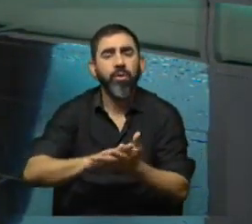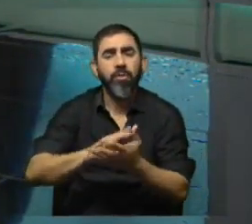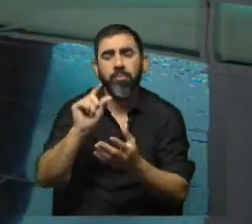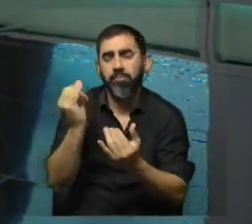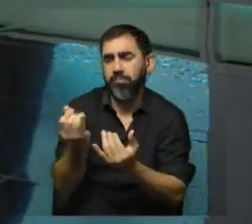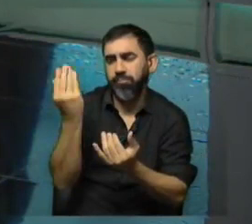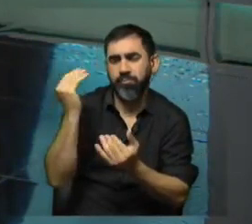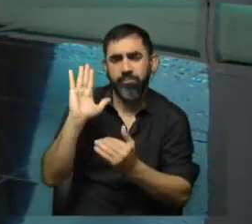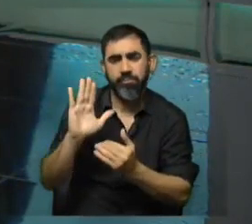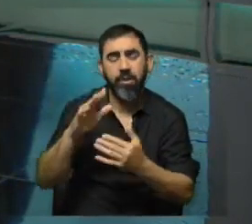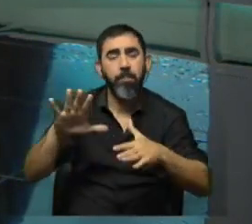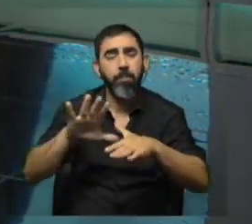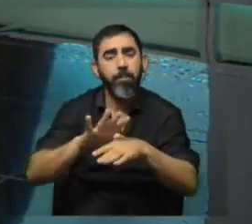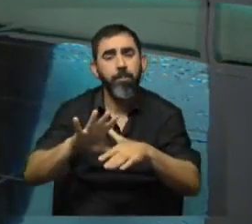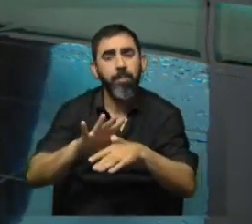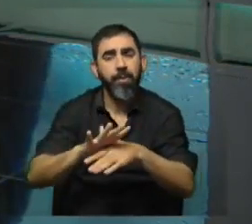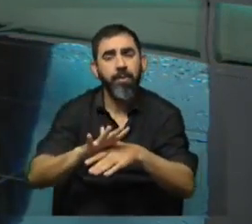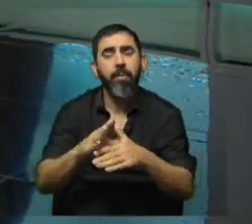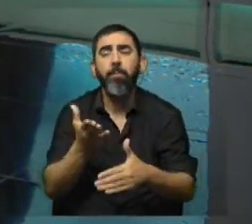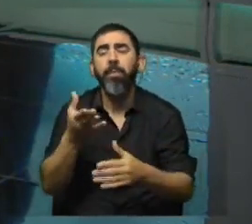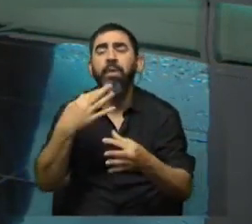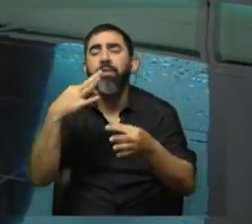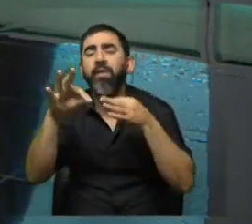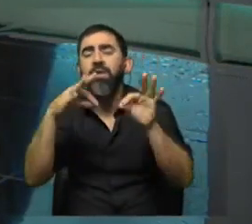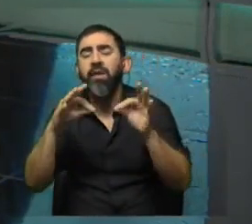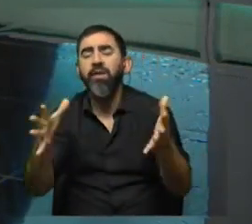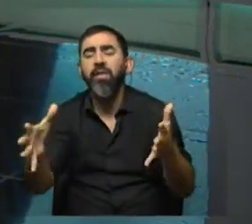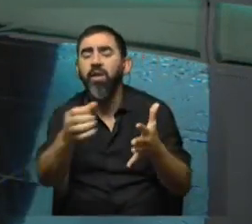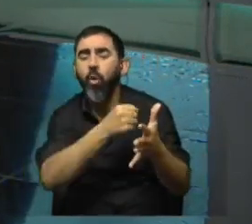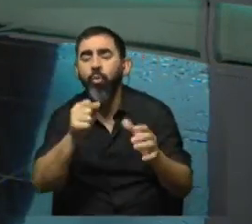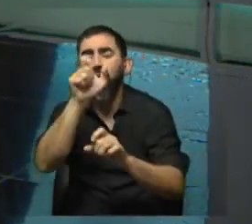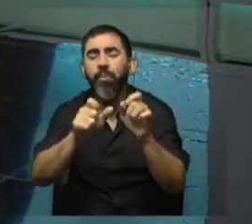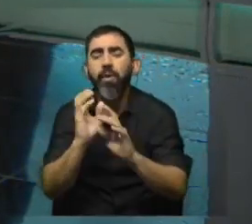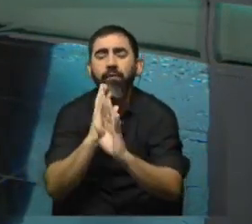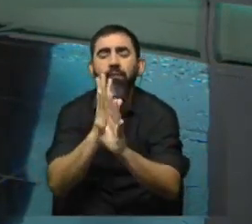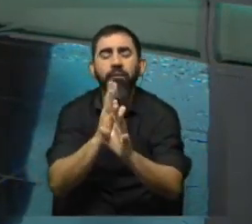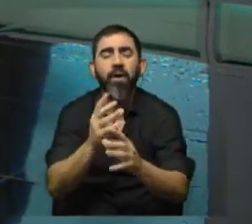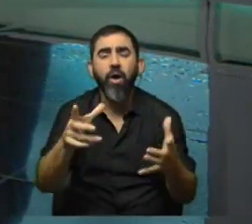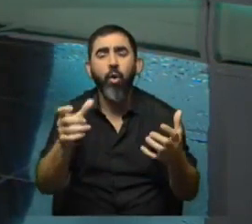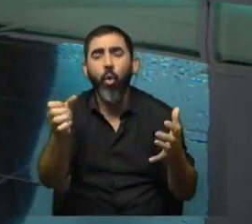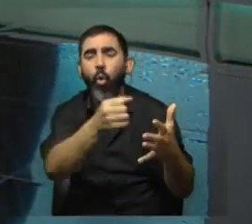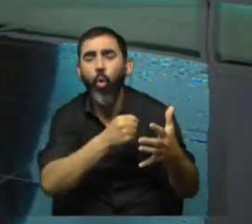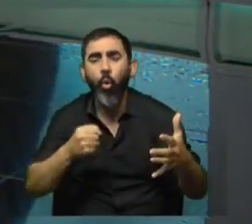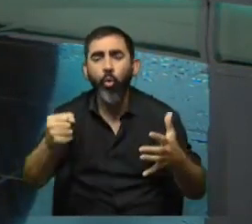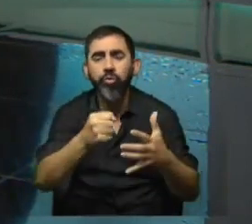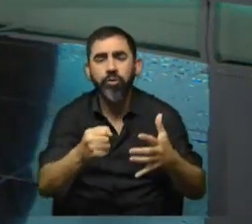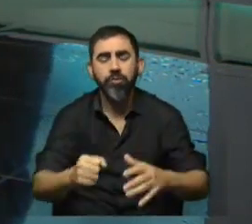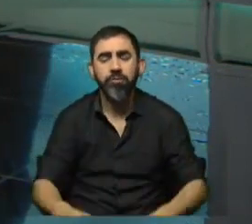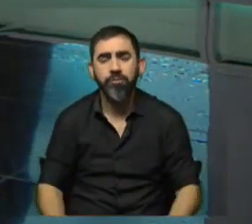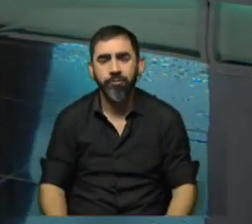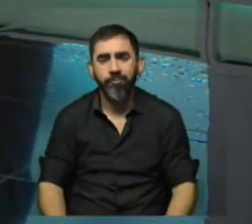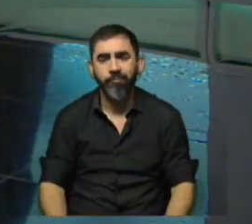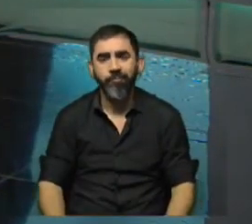poco tiempo de que el MIDE justamente esté pidiendo detalles, datos concretos de personas que asisten y también que organizan estas iniciativas